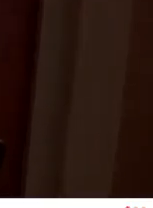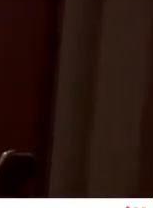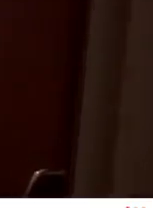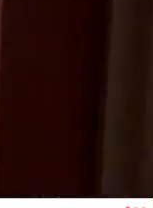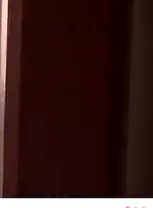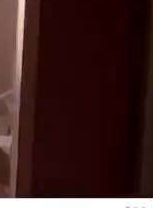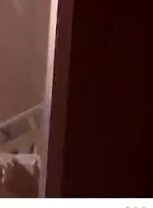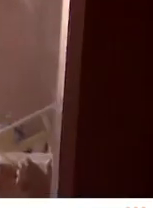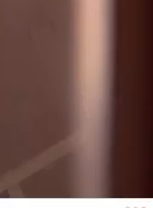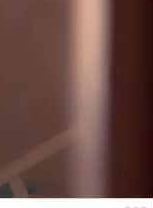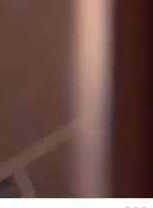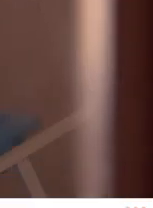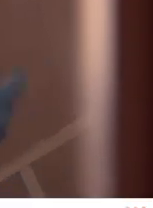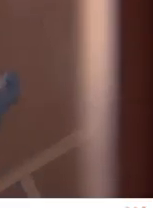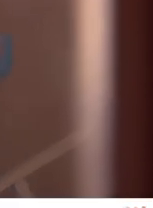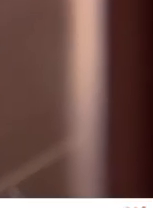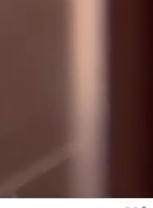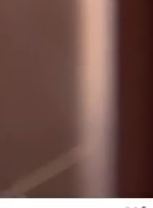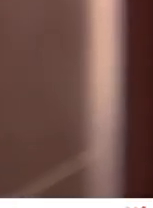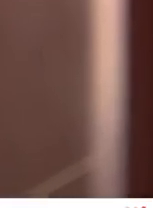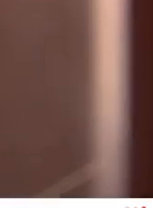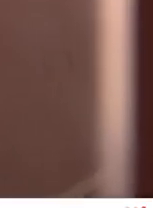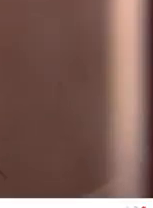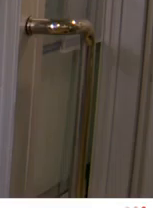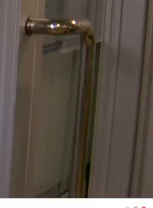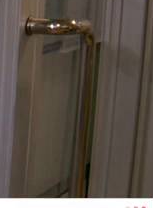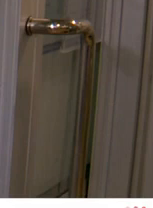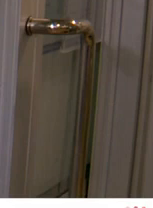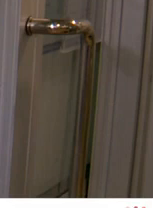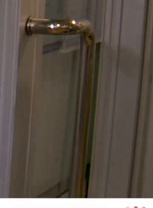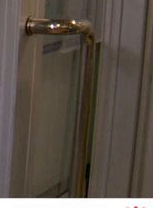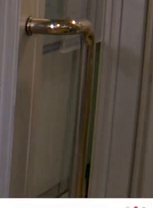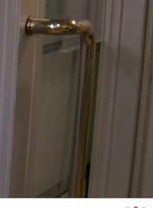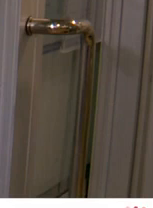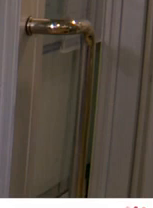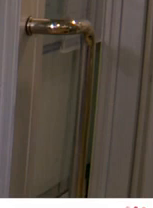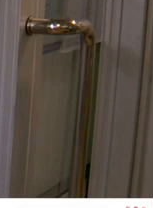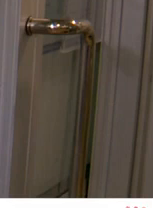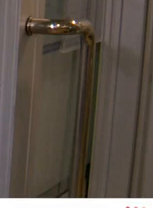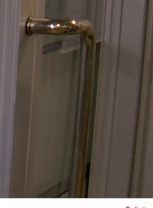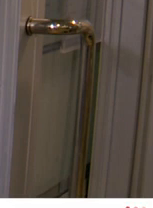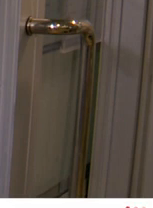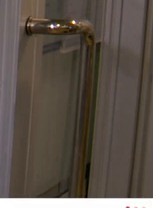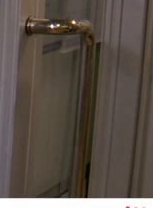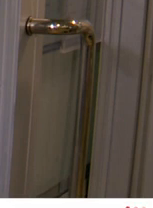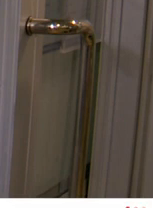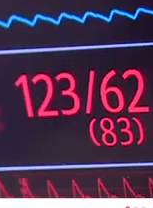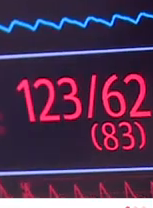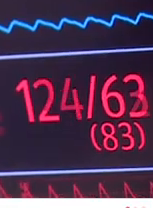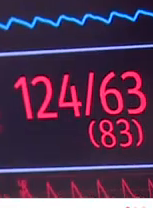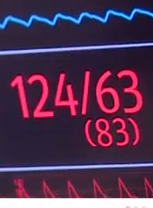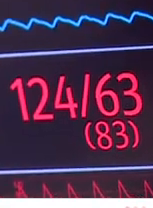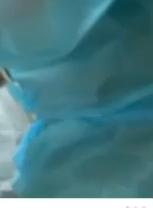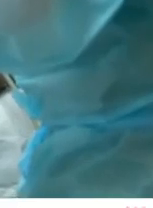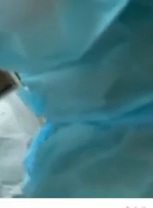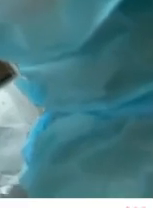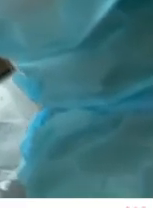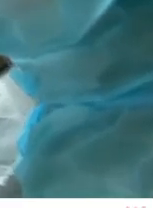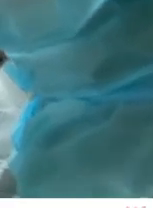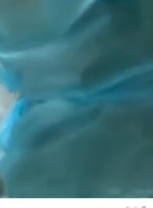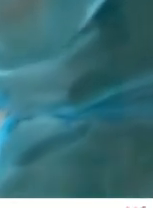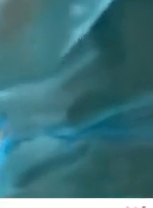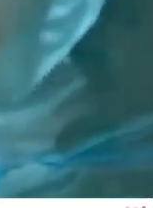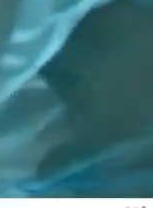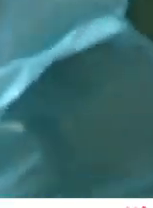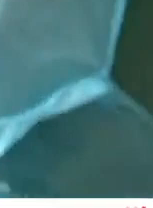negativo se le hace otro PCR al ingresar al aeropuerto vuelve a salir negativo y se tomó otro test el día 7 y ese es el que da